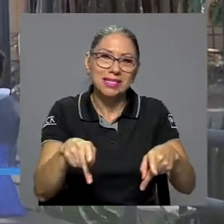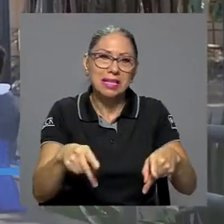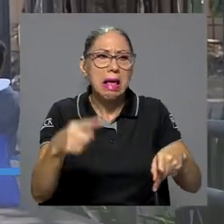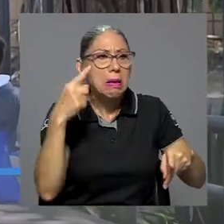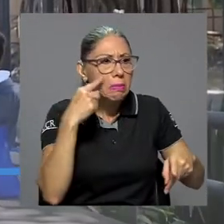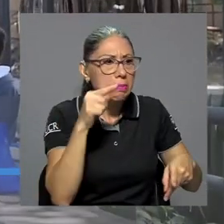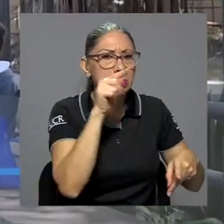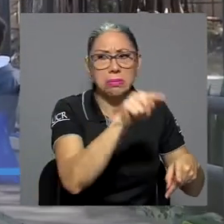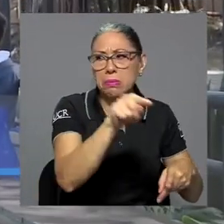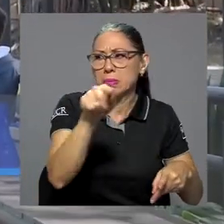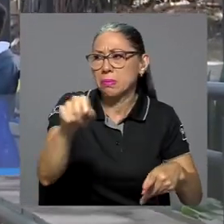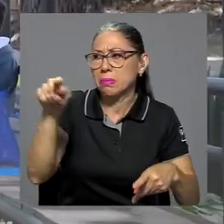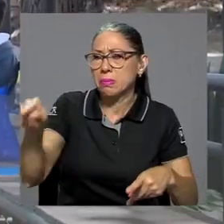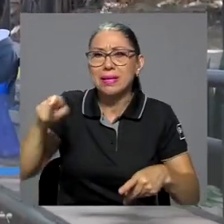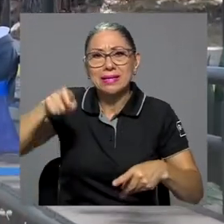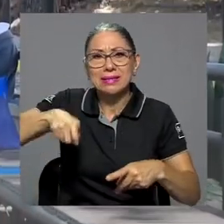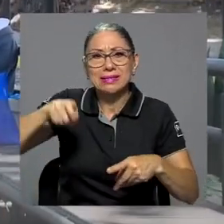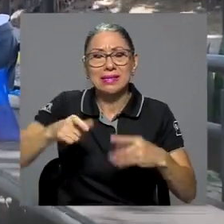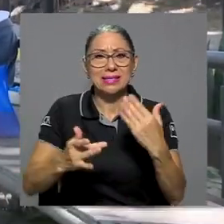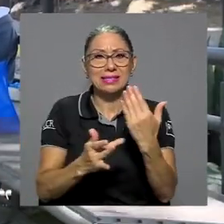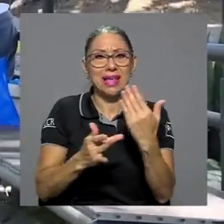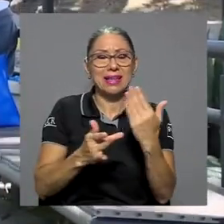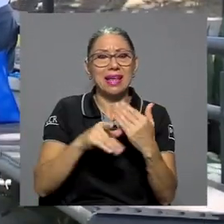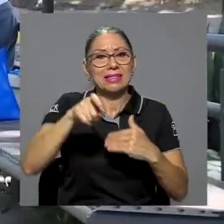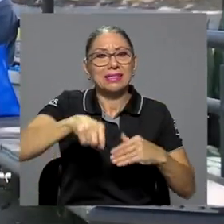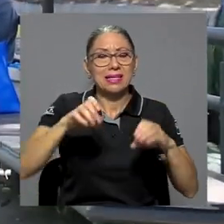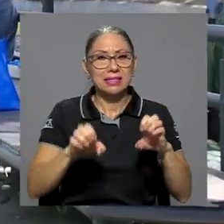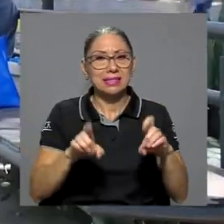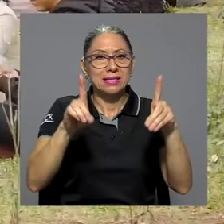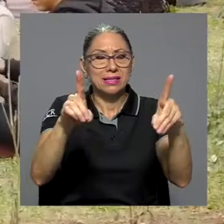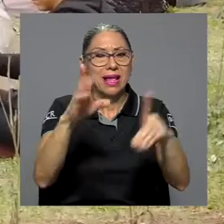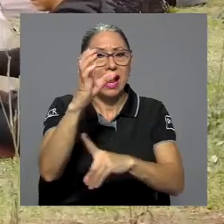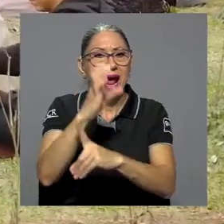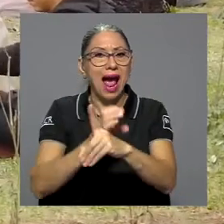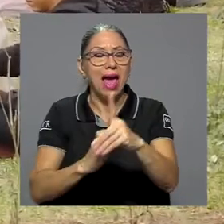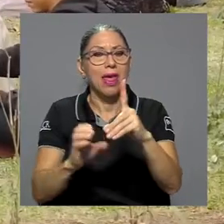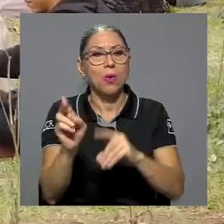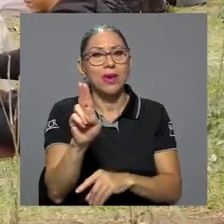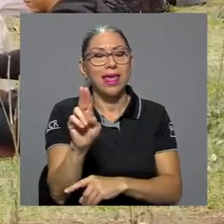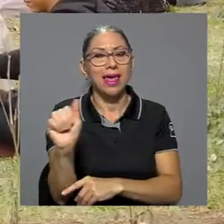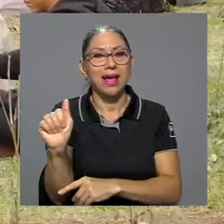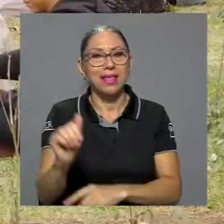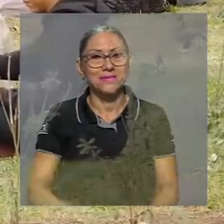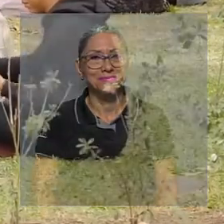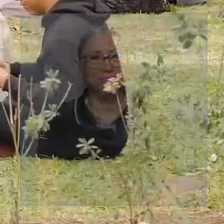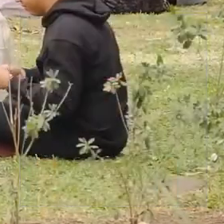al mapear las necesidades técnicas y didácticas de cada unidad académica.